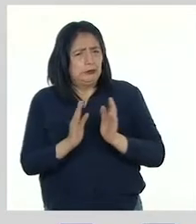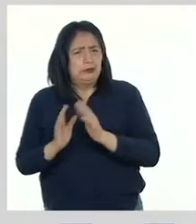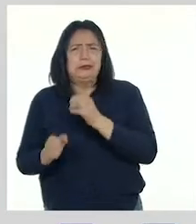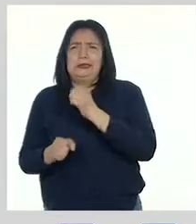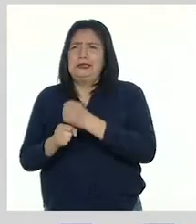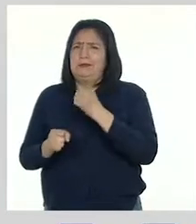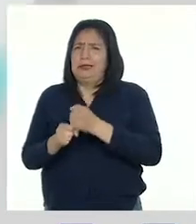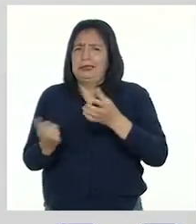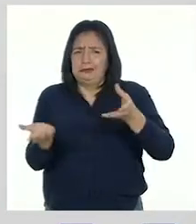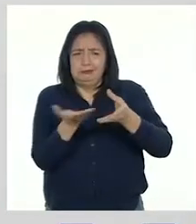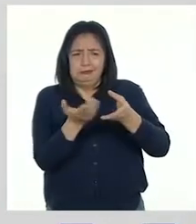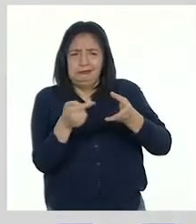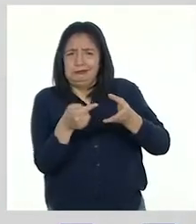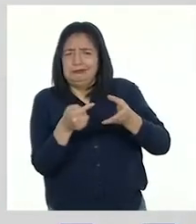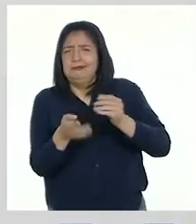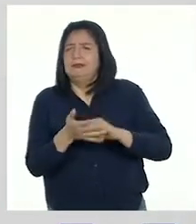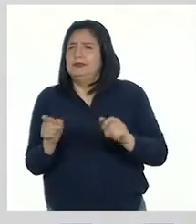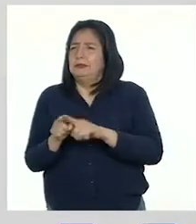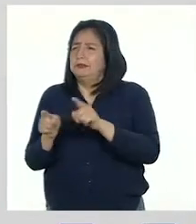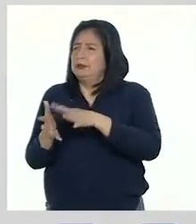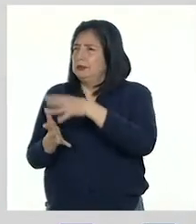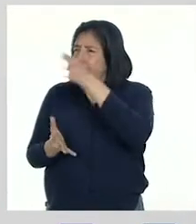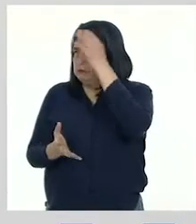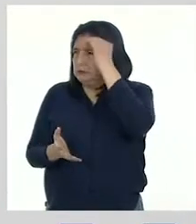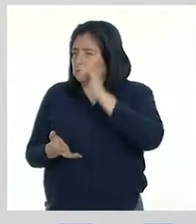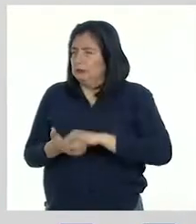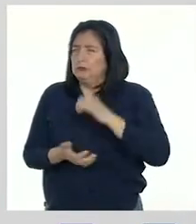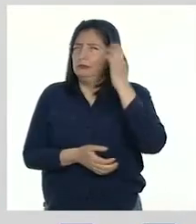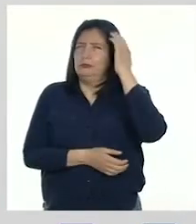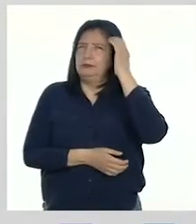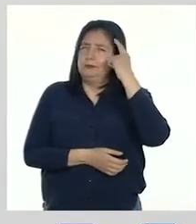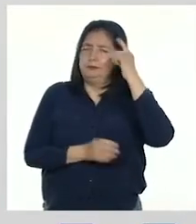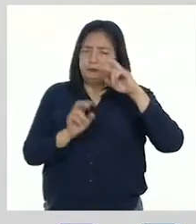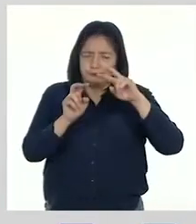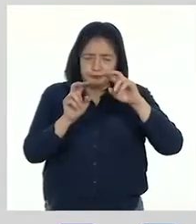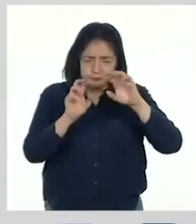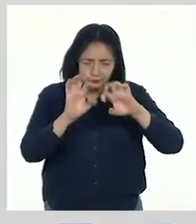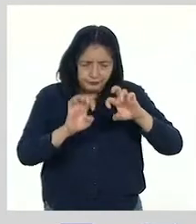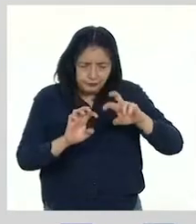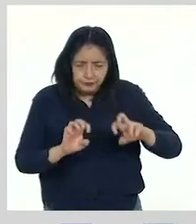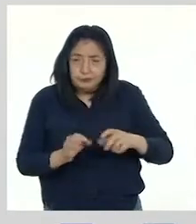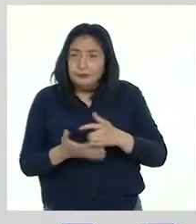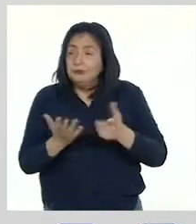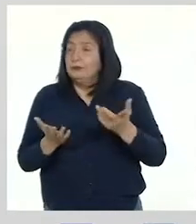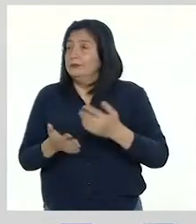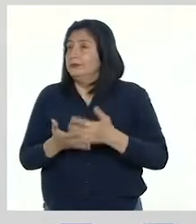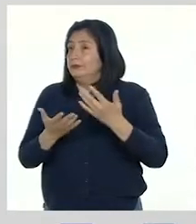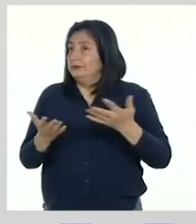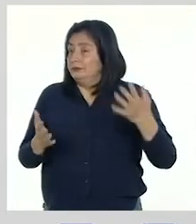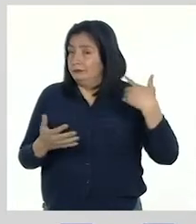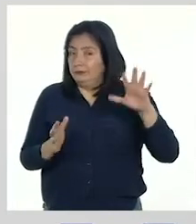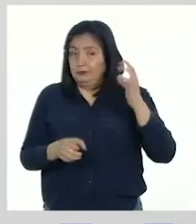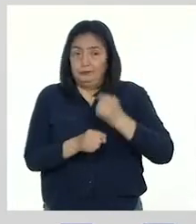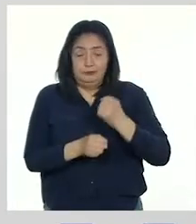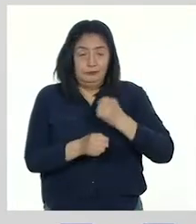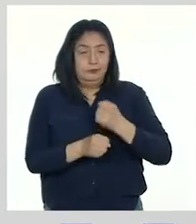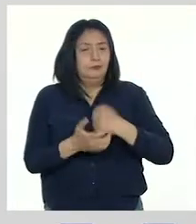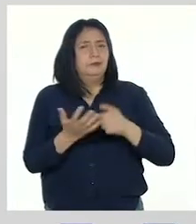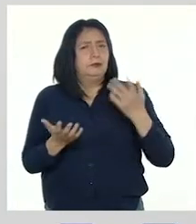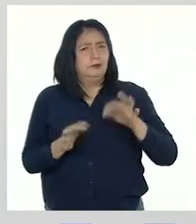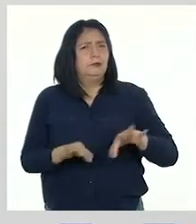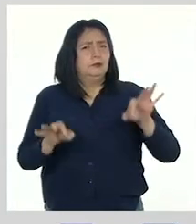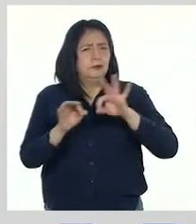y trabajar el portafolio. Además, aprendimos que la reflexión y el análisis de nuestros productos son importantes para poder